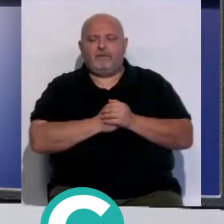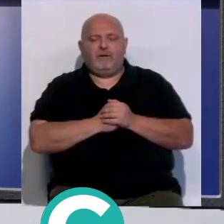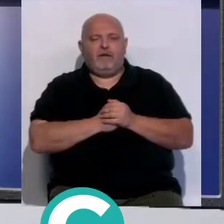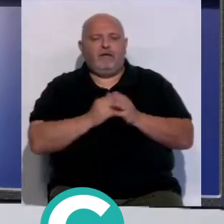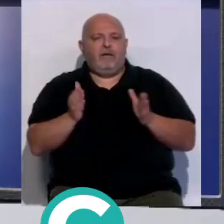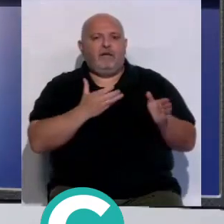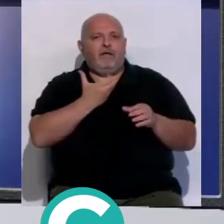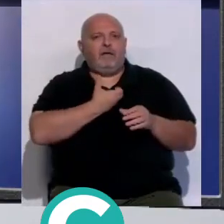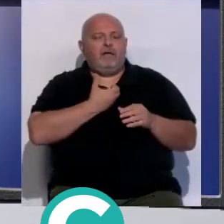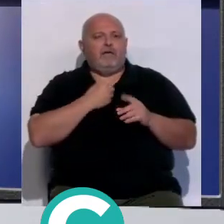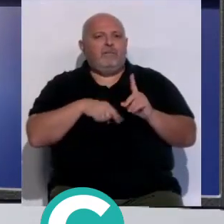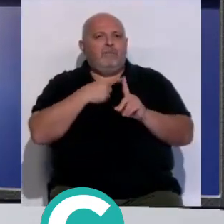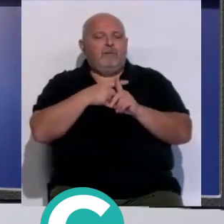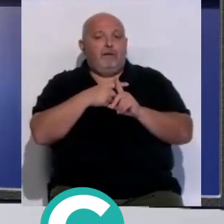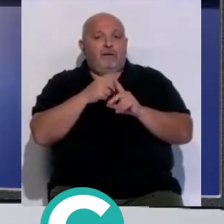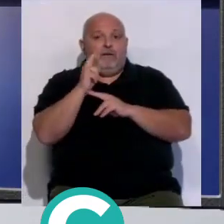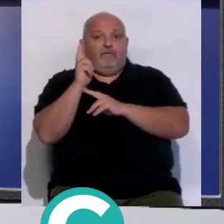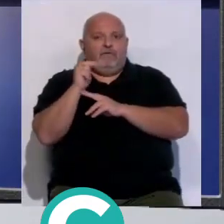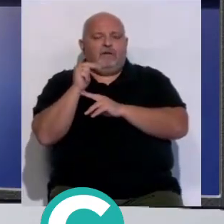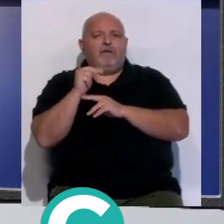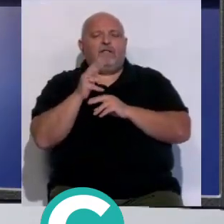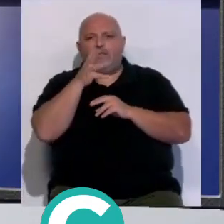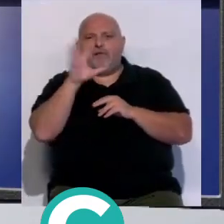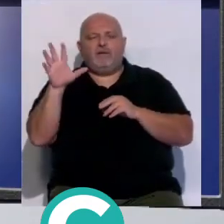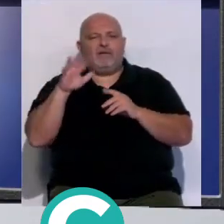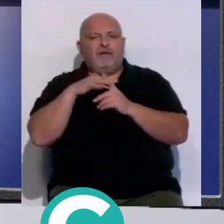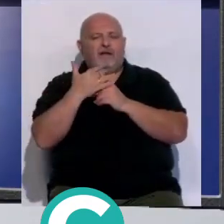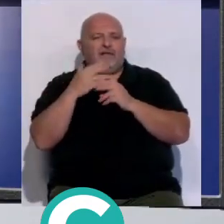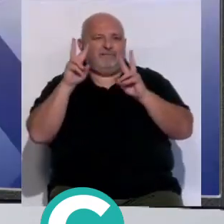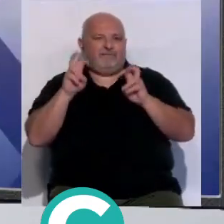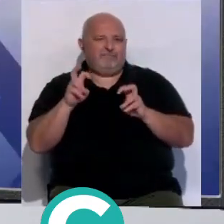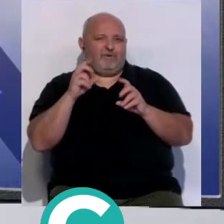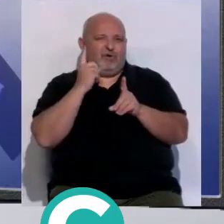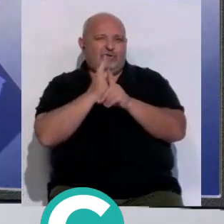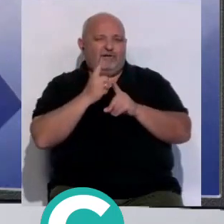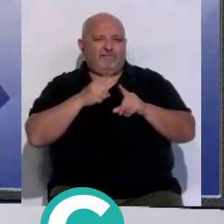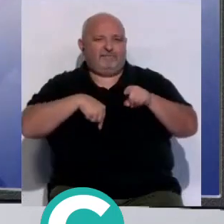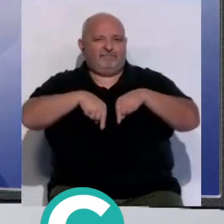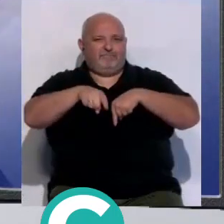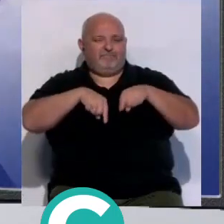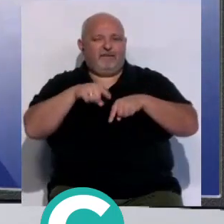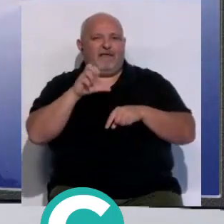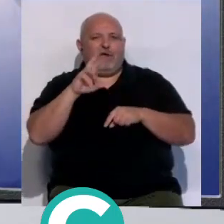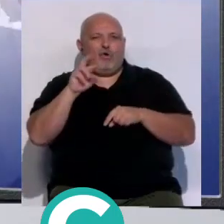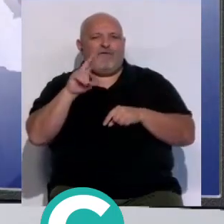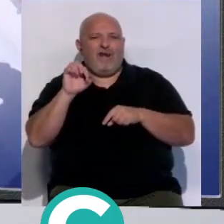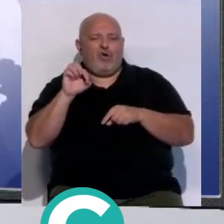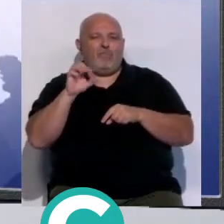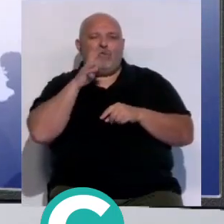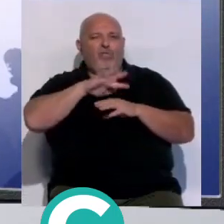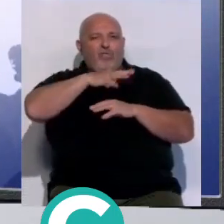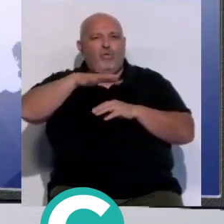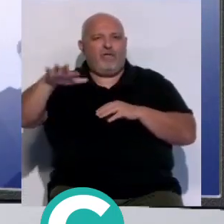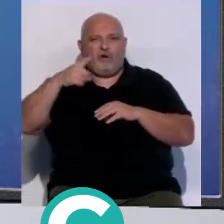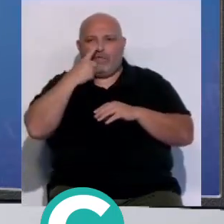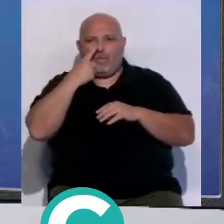el ayuntamiento se sumaba este viernes a la denuncia de los ecologistas contra el trazado del eurovelo por las dunas